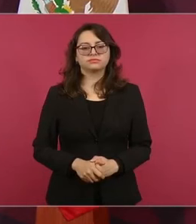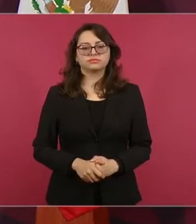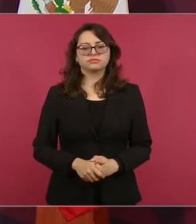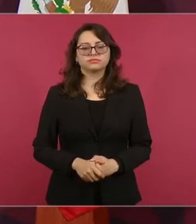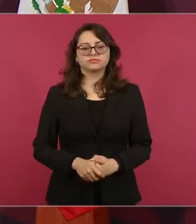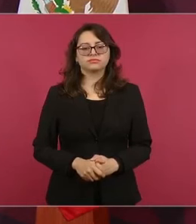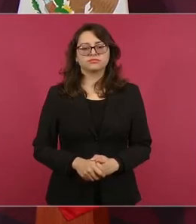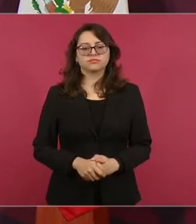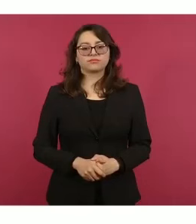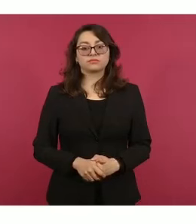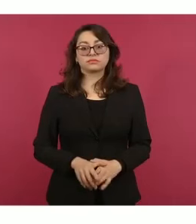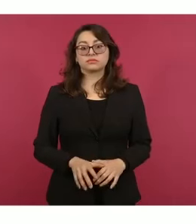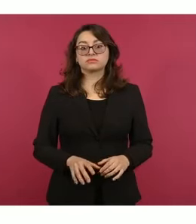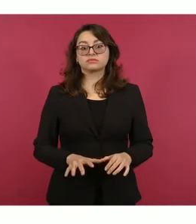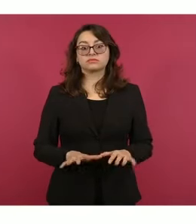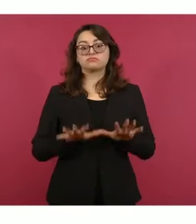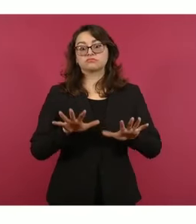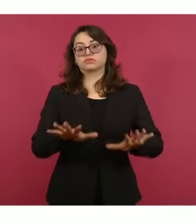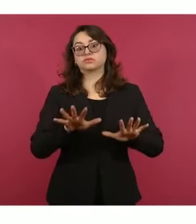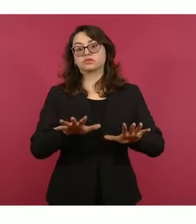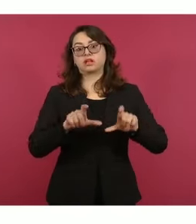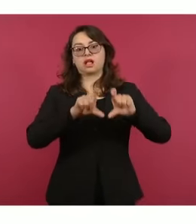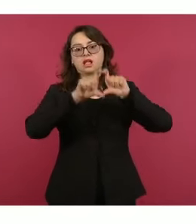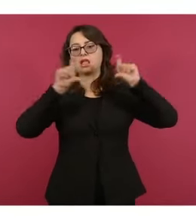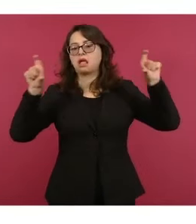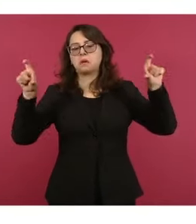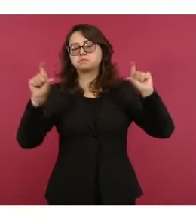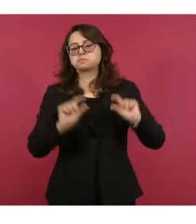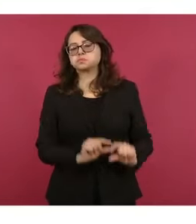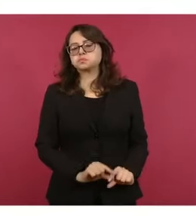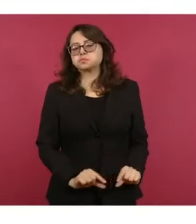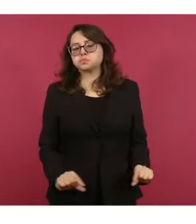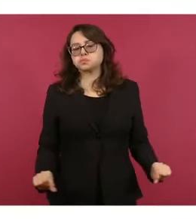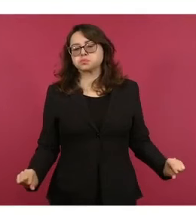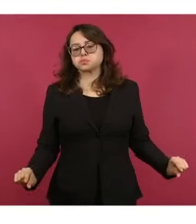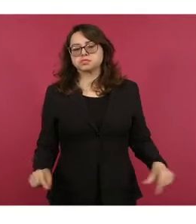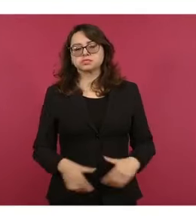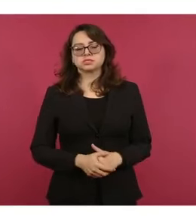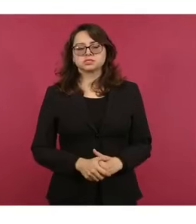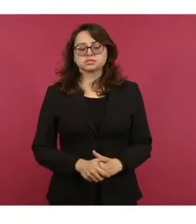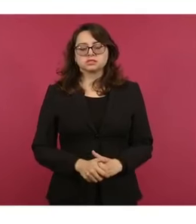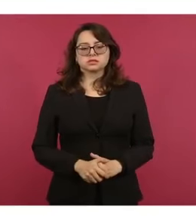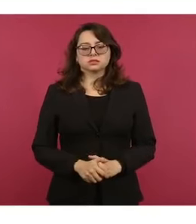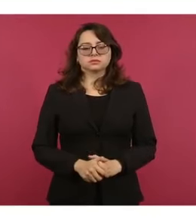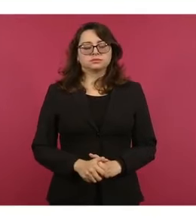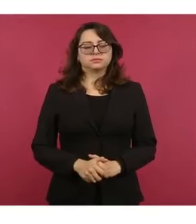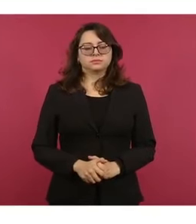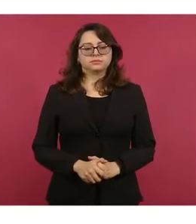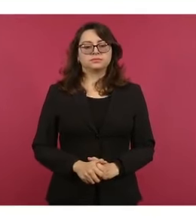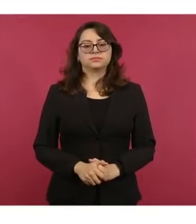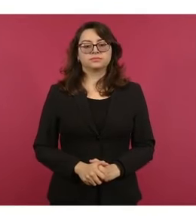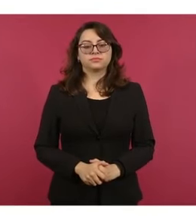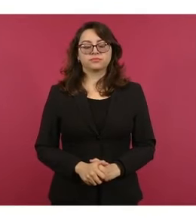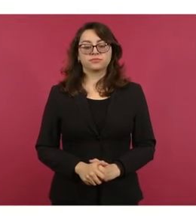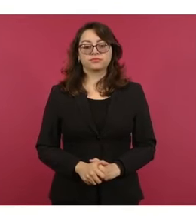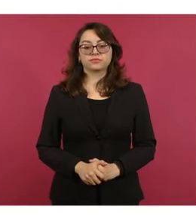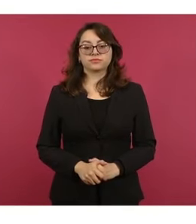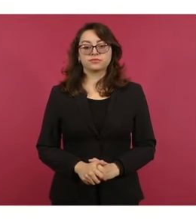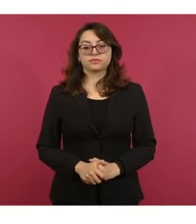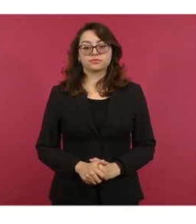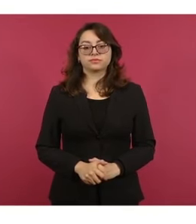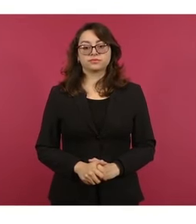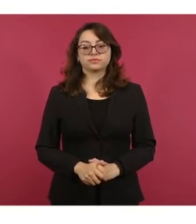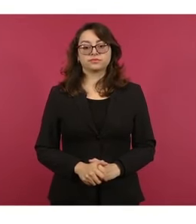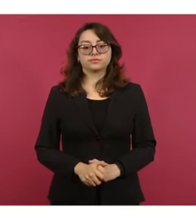Sí, pero no, no están destacados. Presidente, ¿no podría mandar un memorándum para extinguir el comiso, porque tiene la